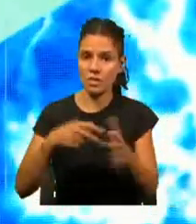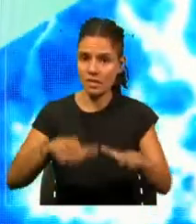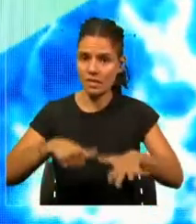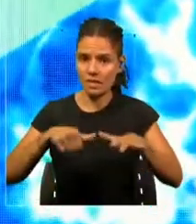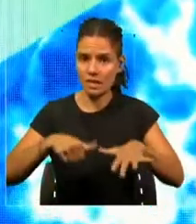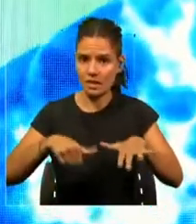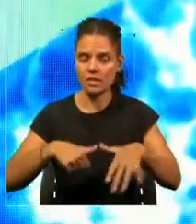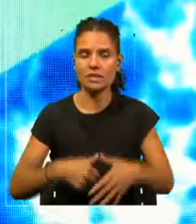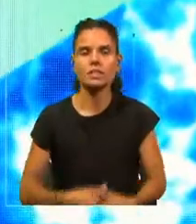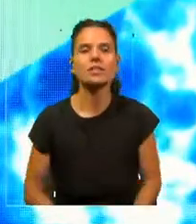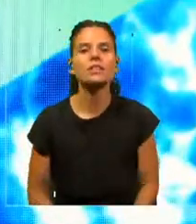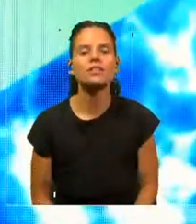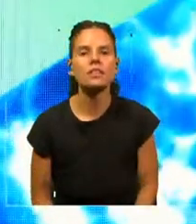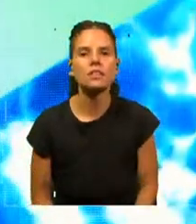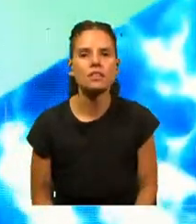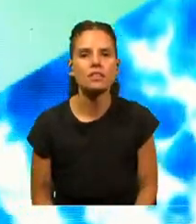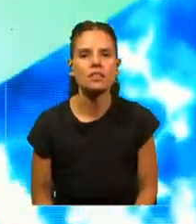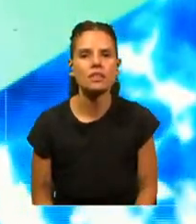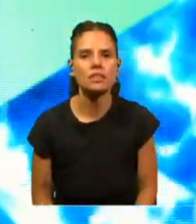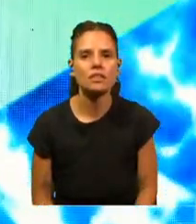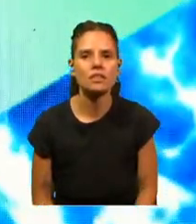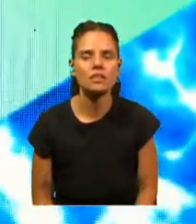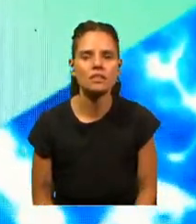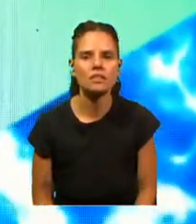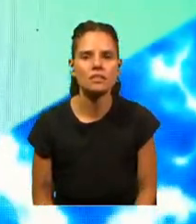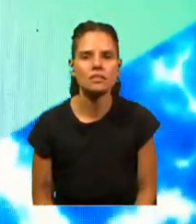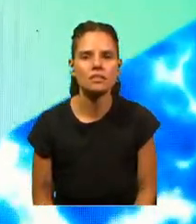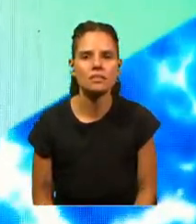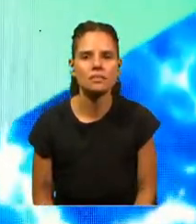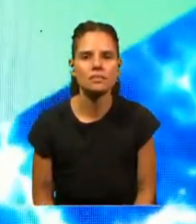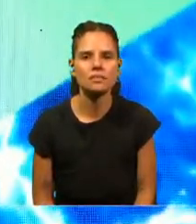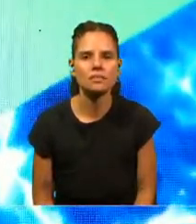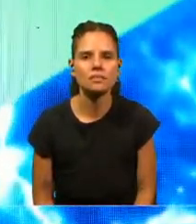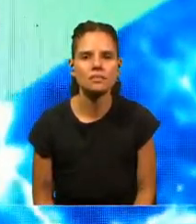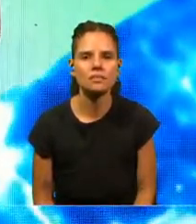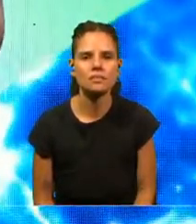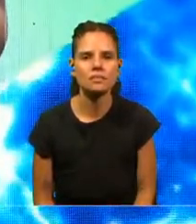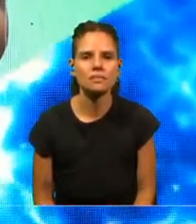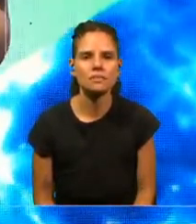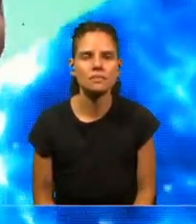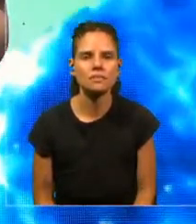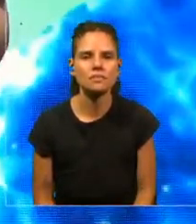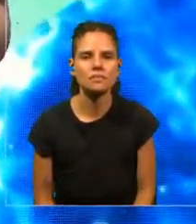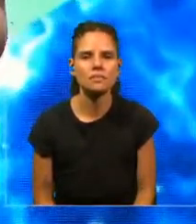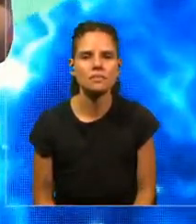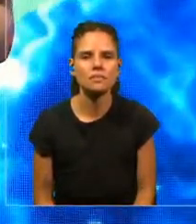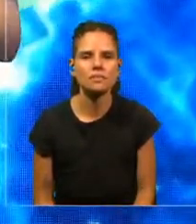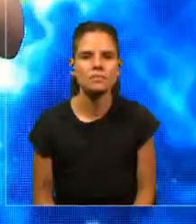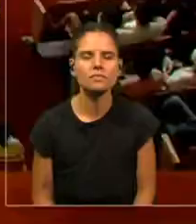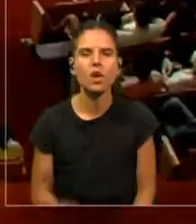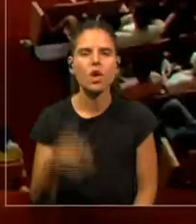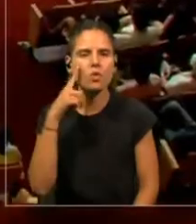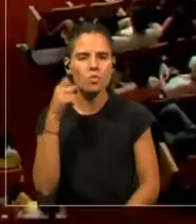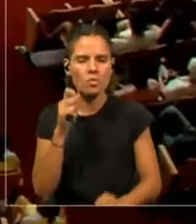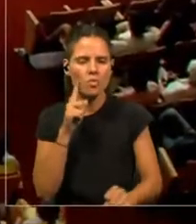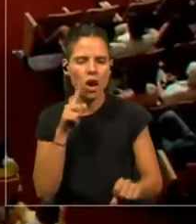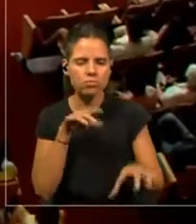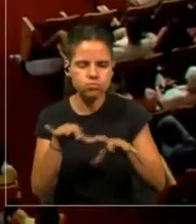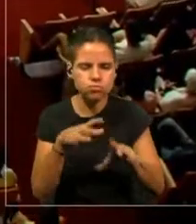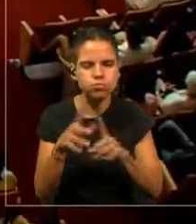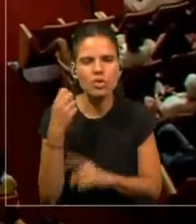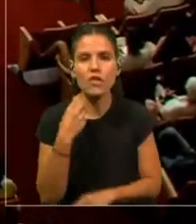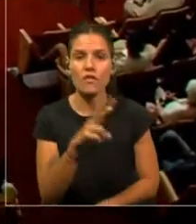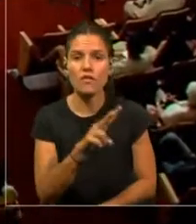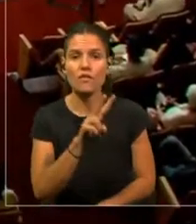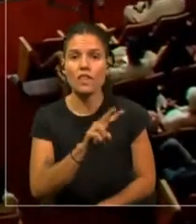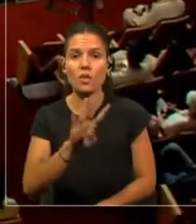un hackathon, que son 24 horas construyendo prototipos. Y invitamos